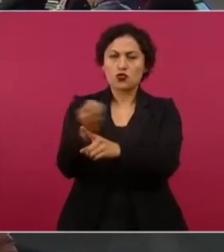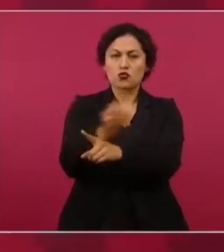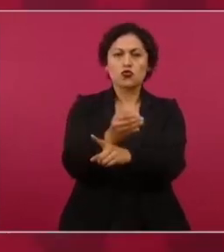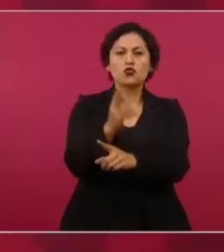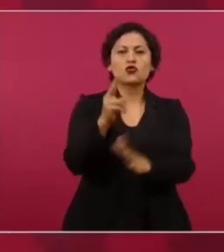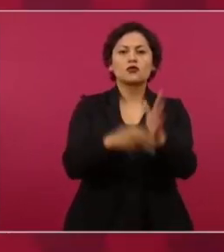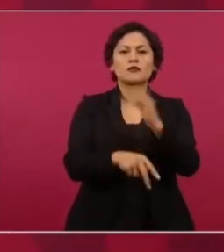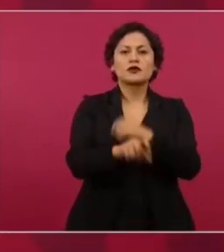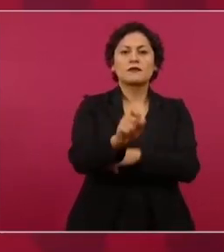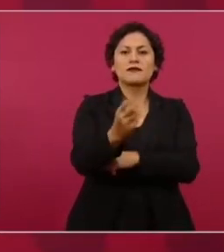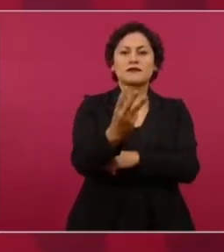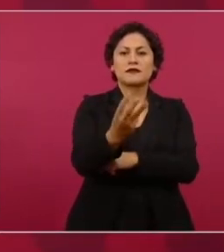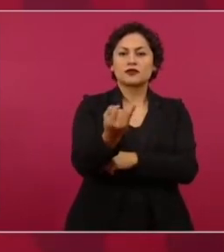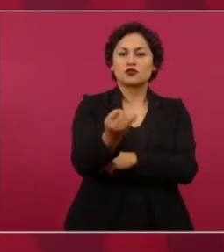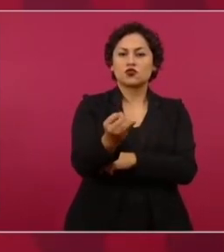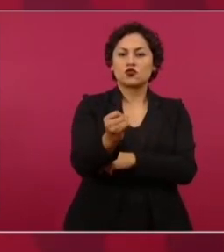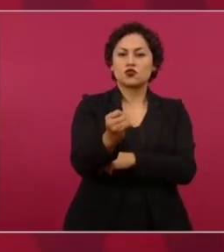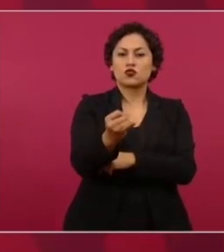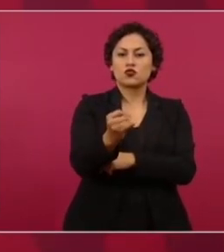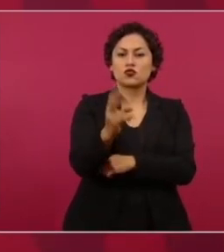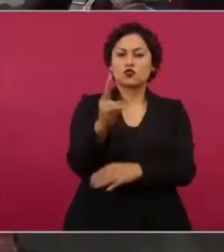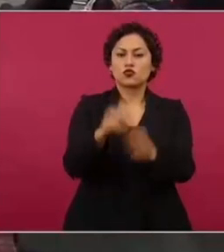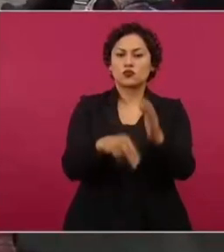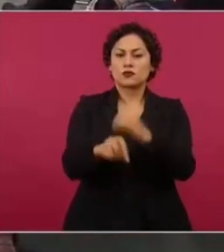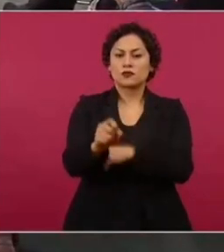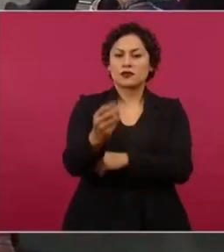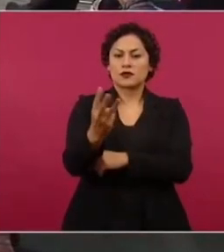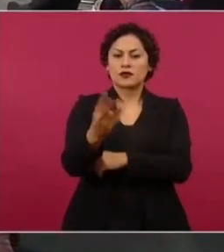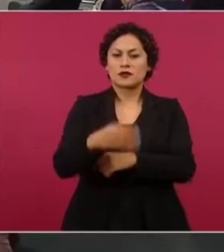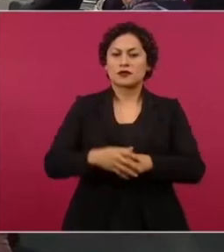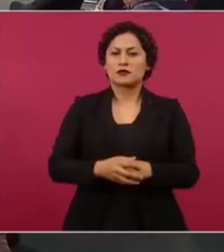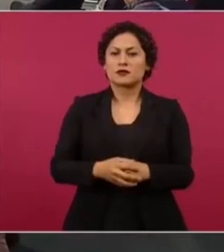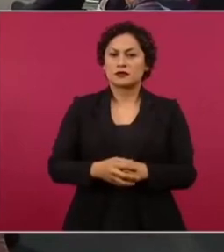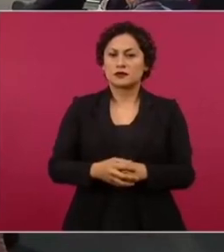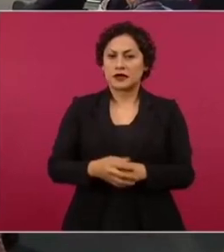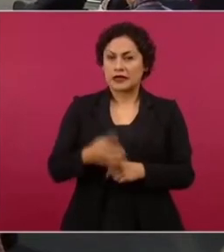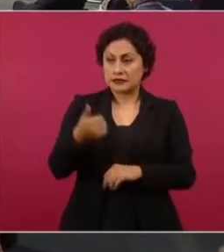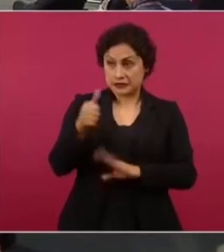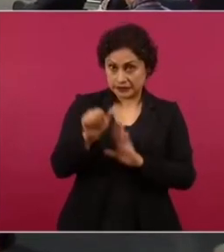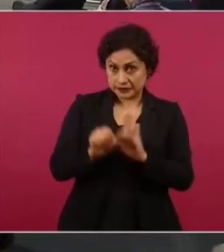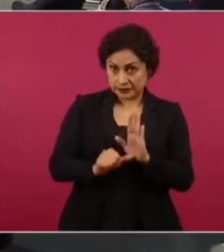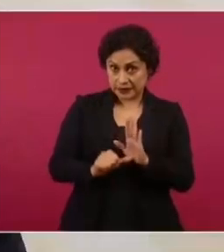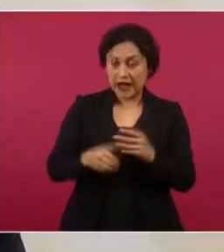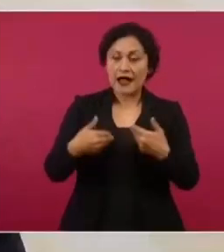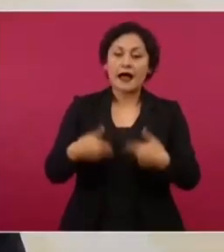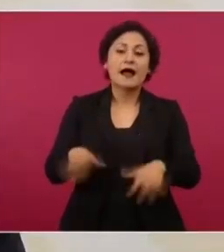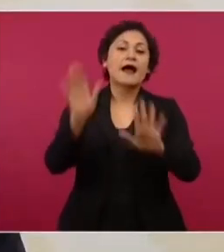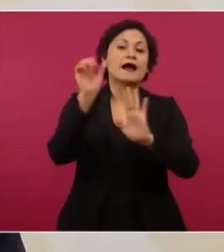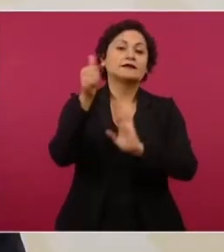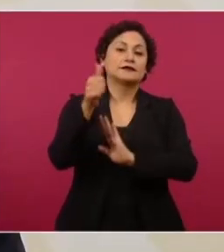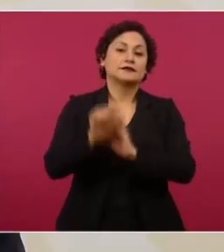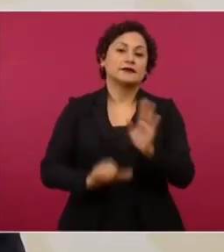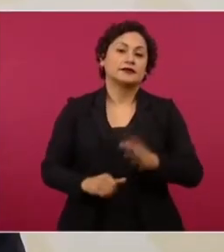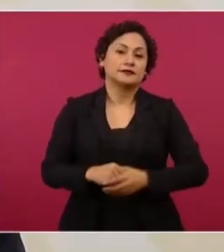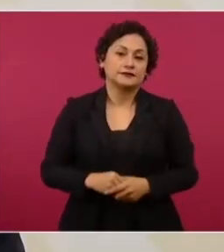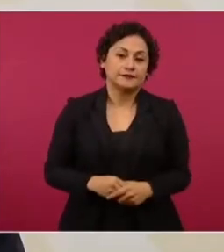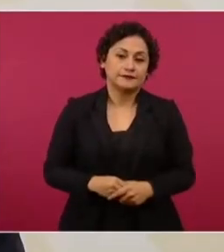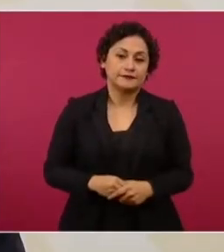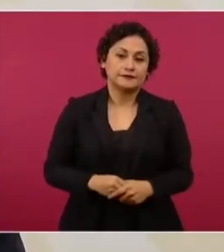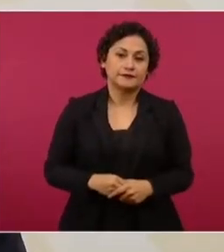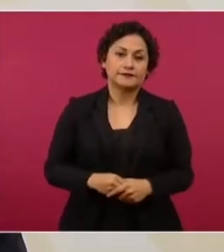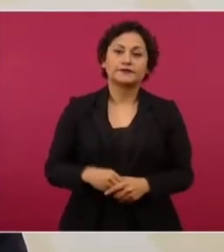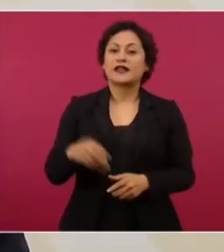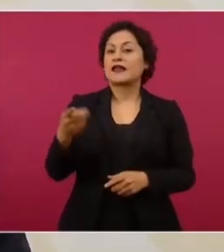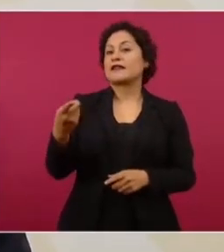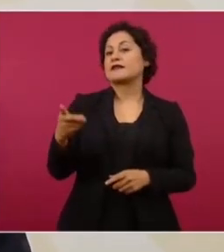seis meses seis meses ah seis meses entonces en